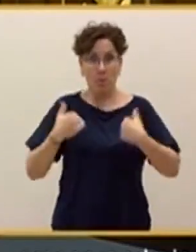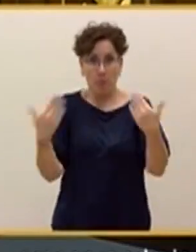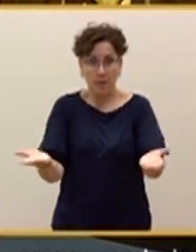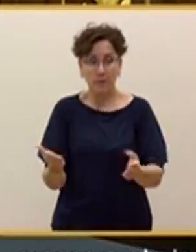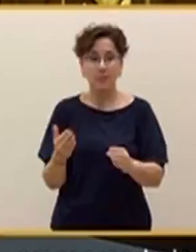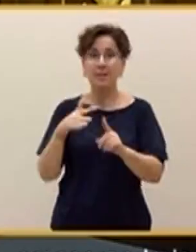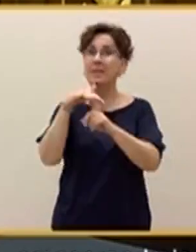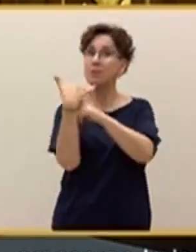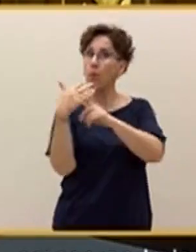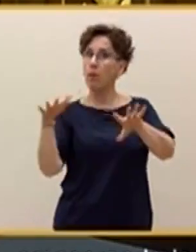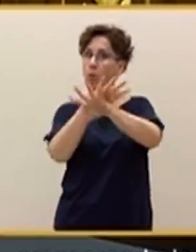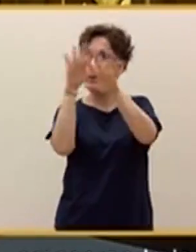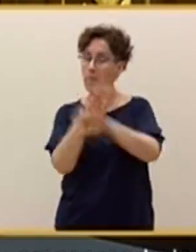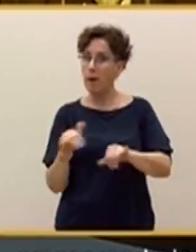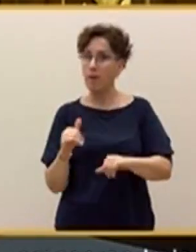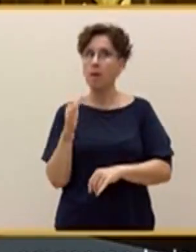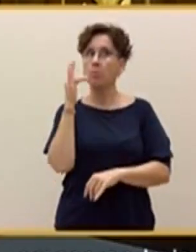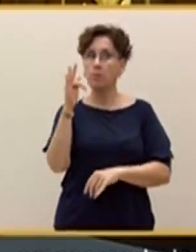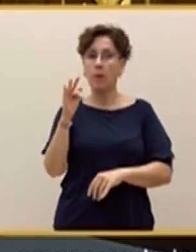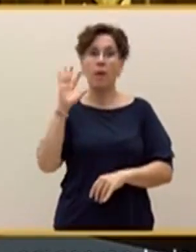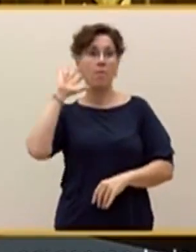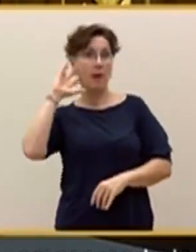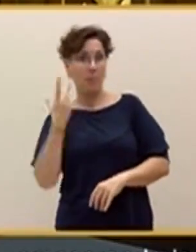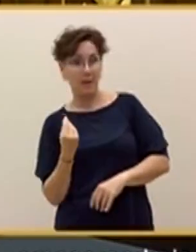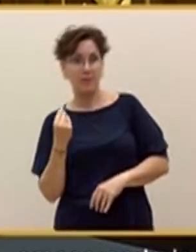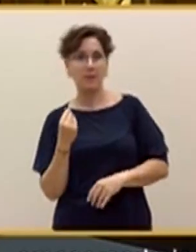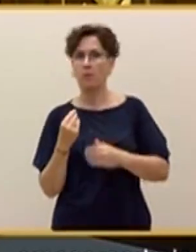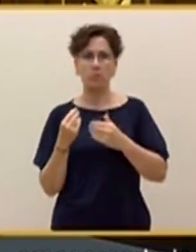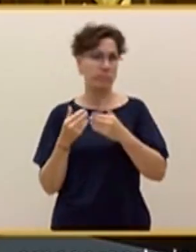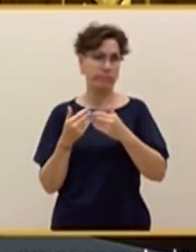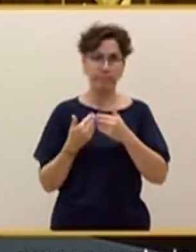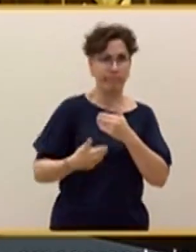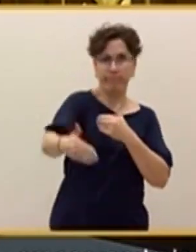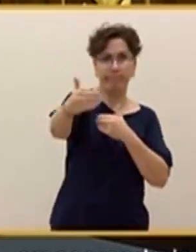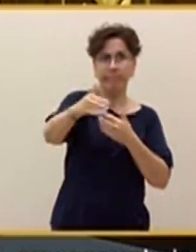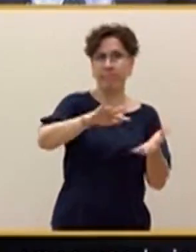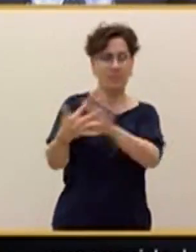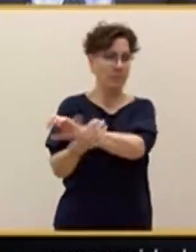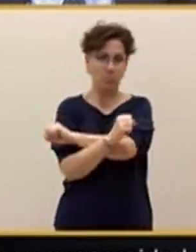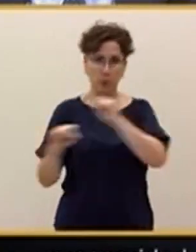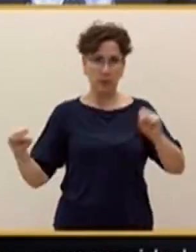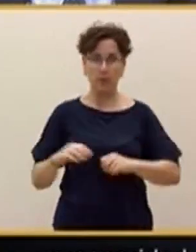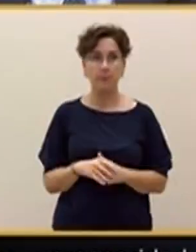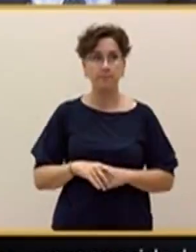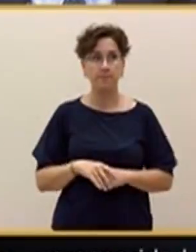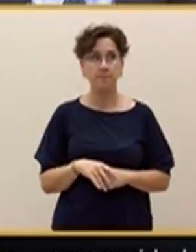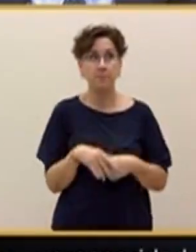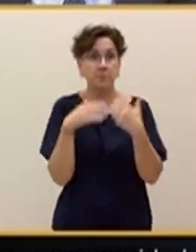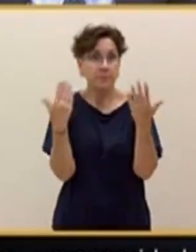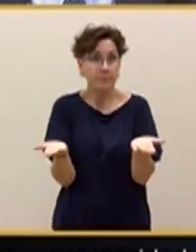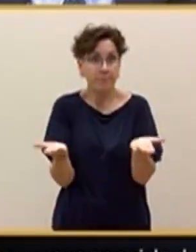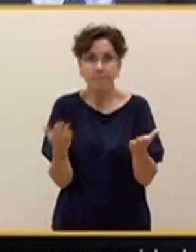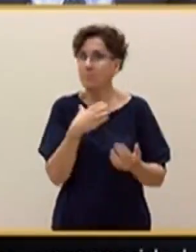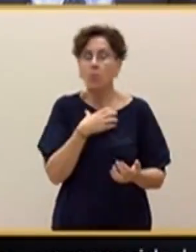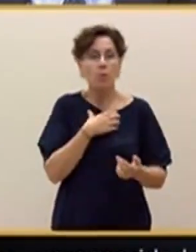de paz y de prosperidad para los palestinos y para toda la región absolutamente inviable. Por tanto, no podemos permitirlo.